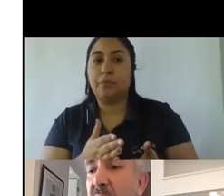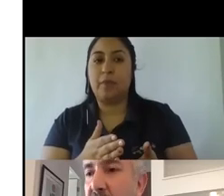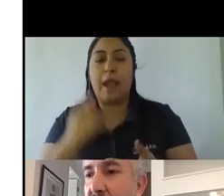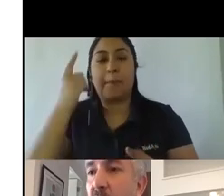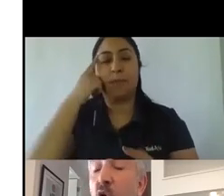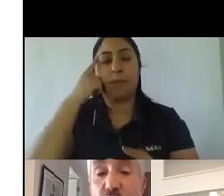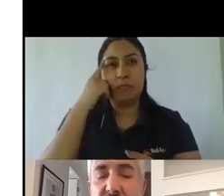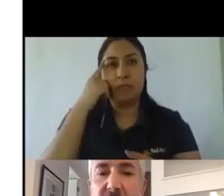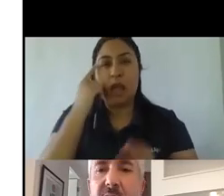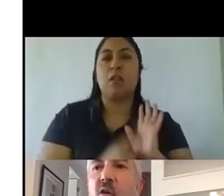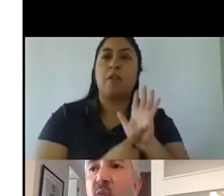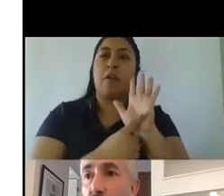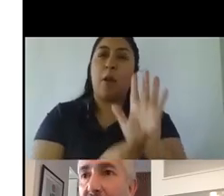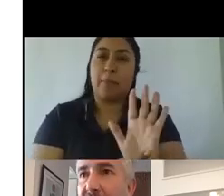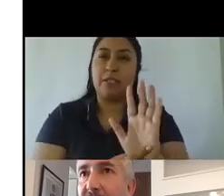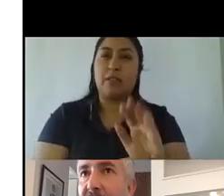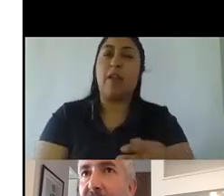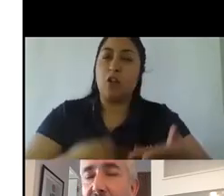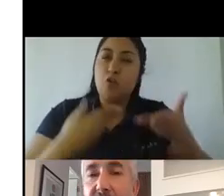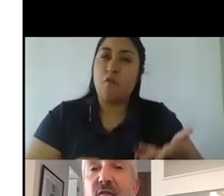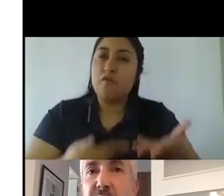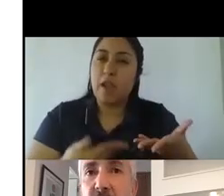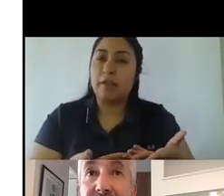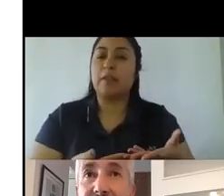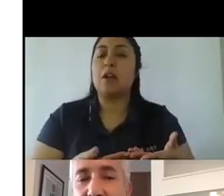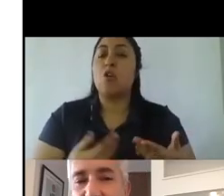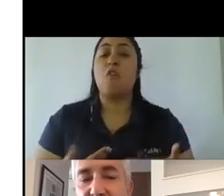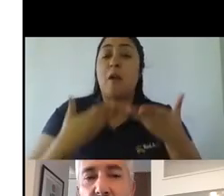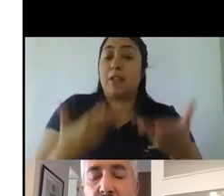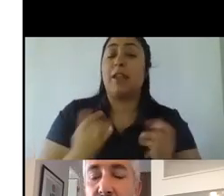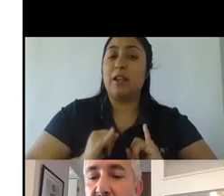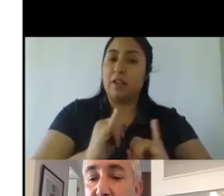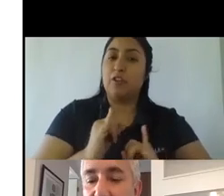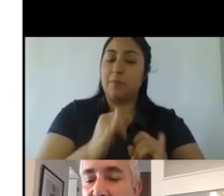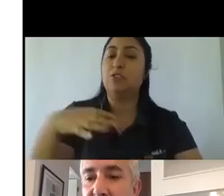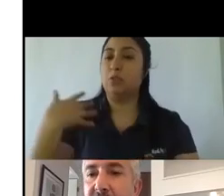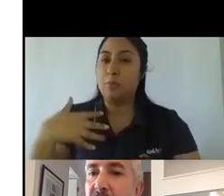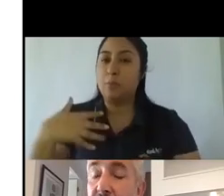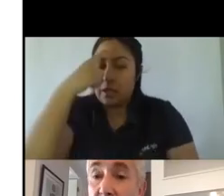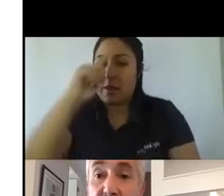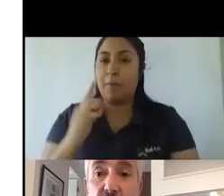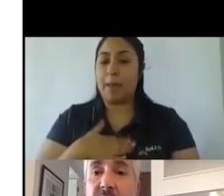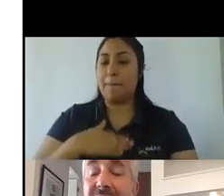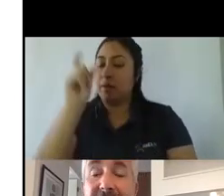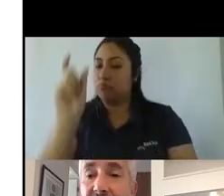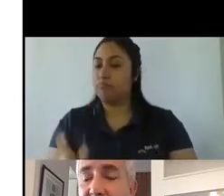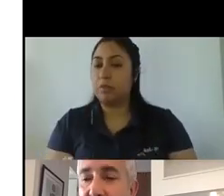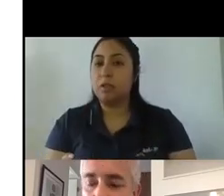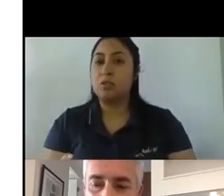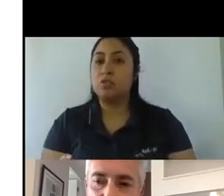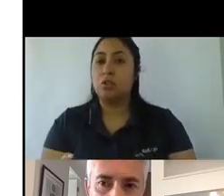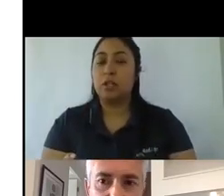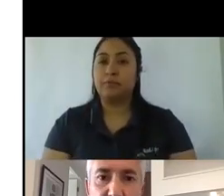vamos a presentar ofertas o vamos a entregar información que sea relevante para mi cliente para las personas en este